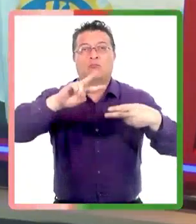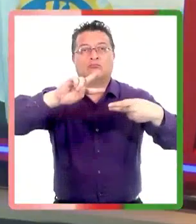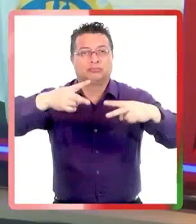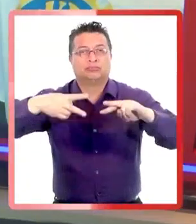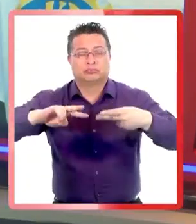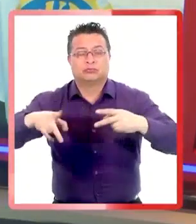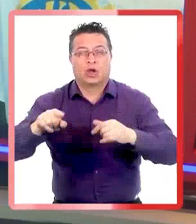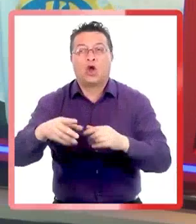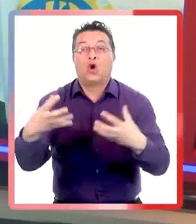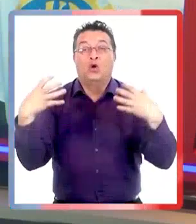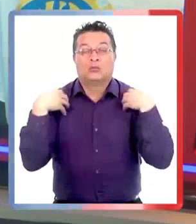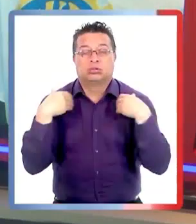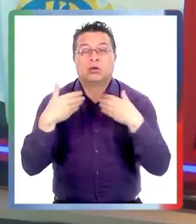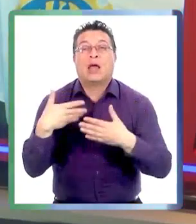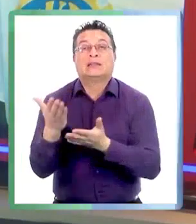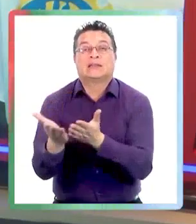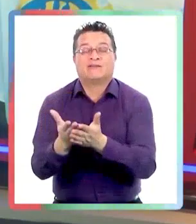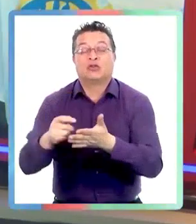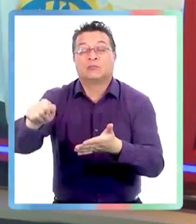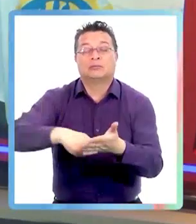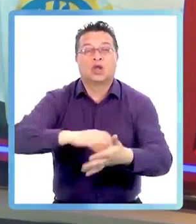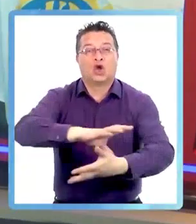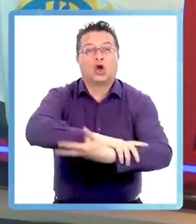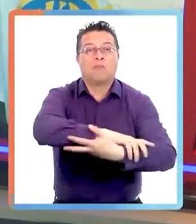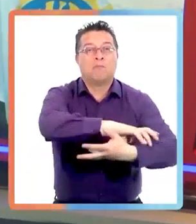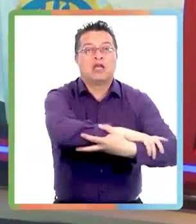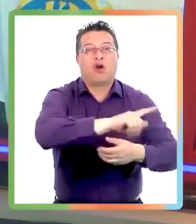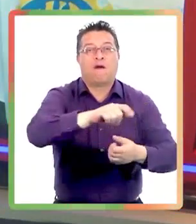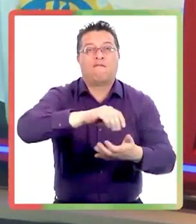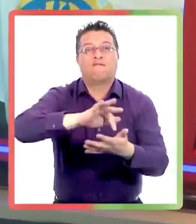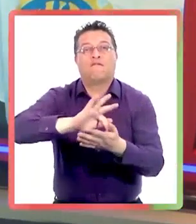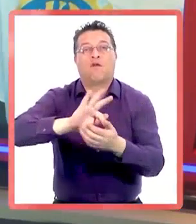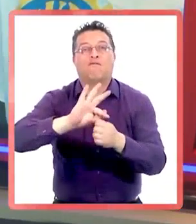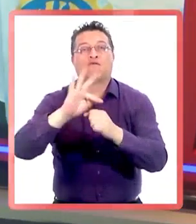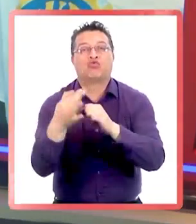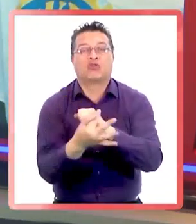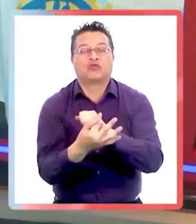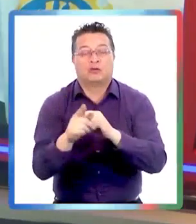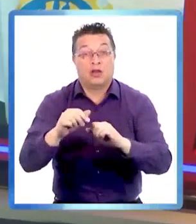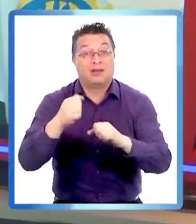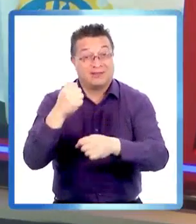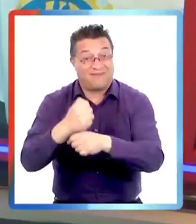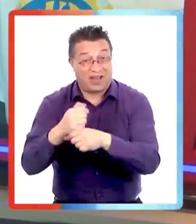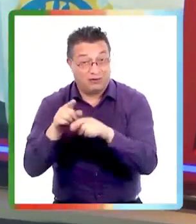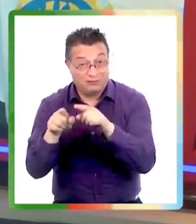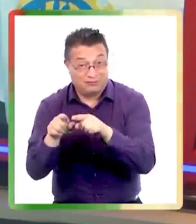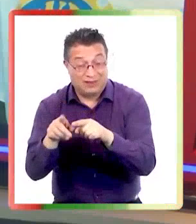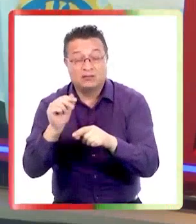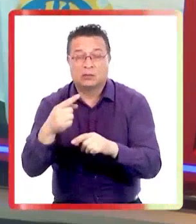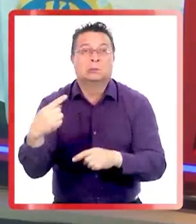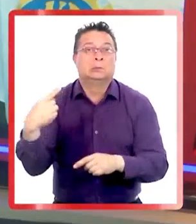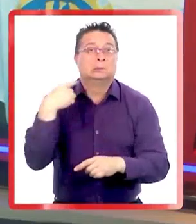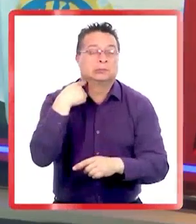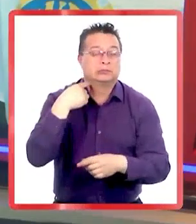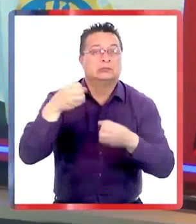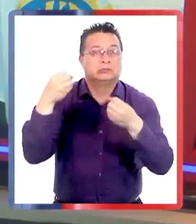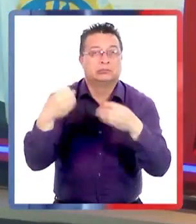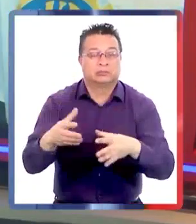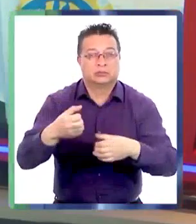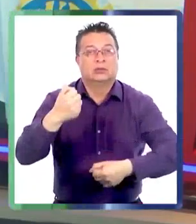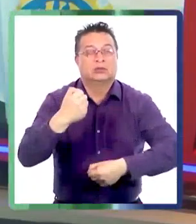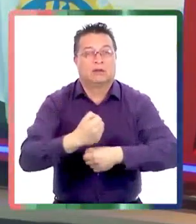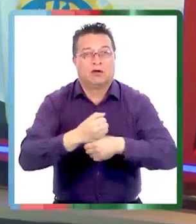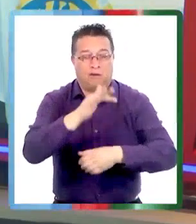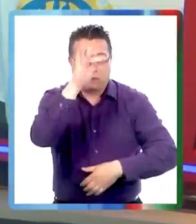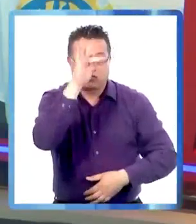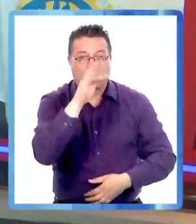de turno por externalizar servicios y firmar convenios con fundaciones, una forma de trabajo que, a juicio de los trabajadores, perjudica la